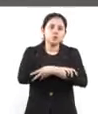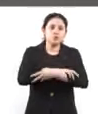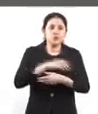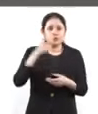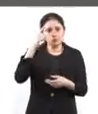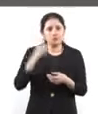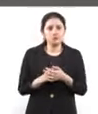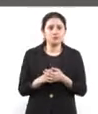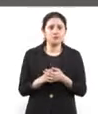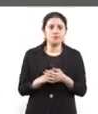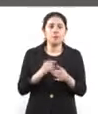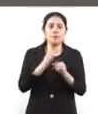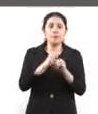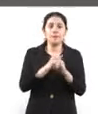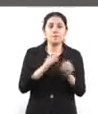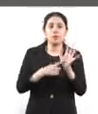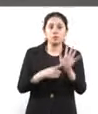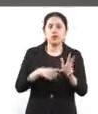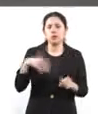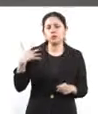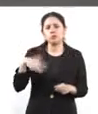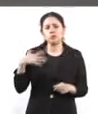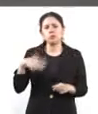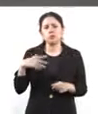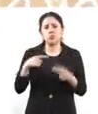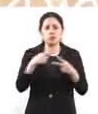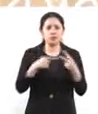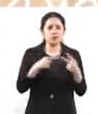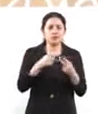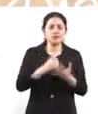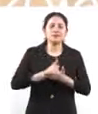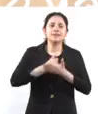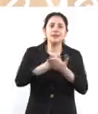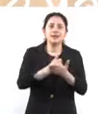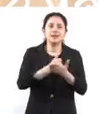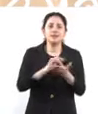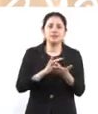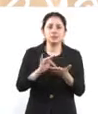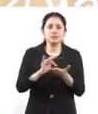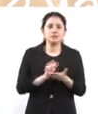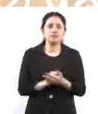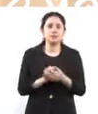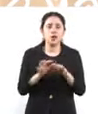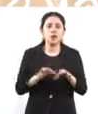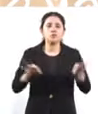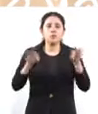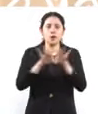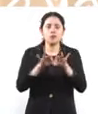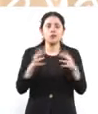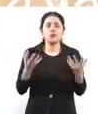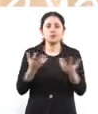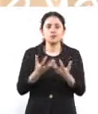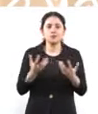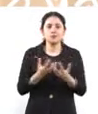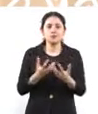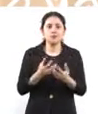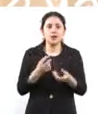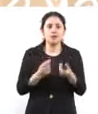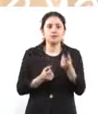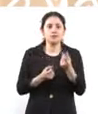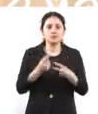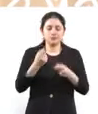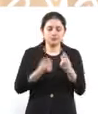de esa página fue muy importante ver la manera de poder incluir toda la